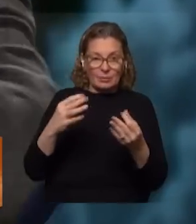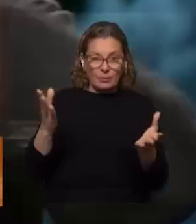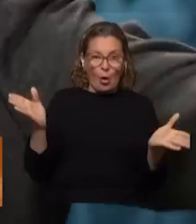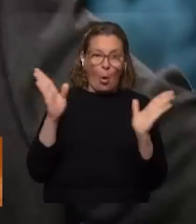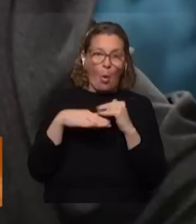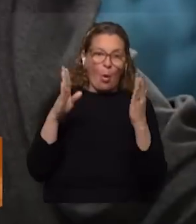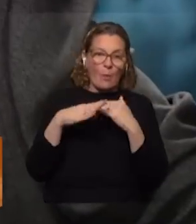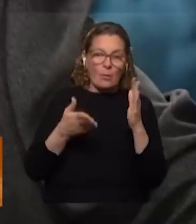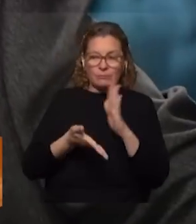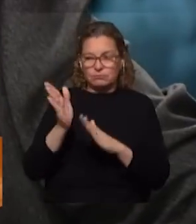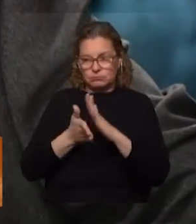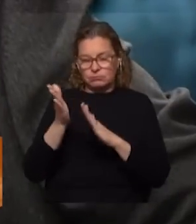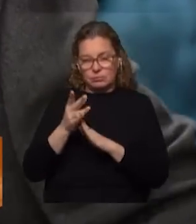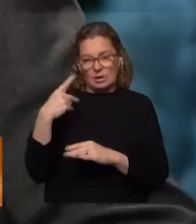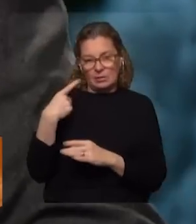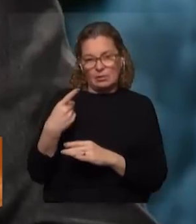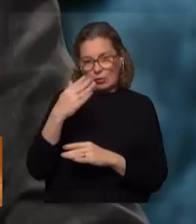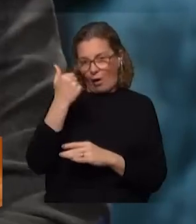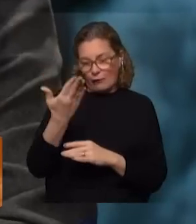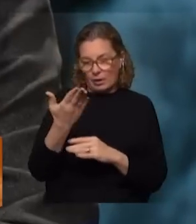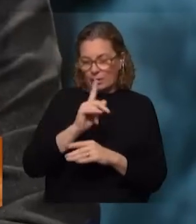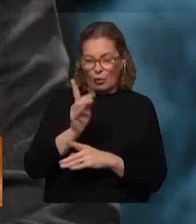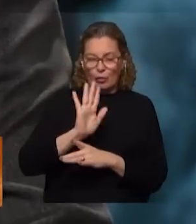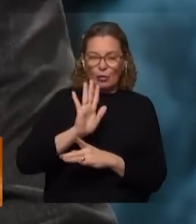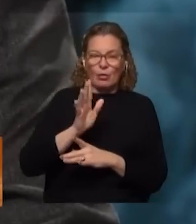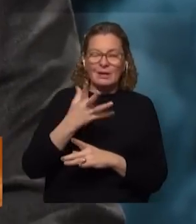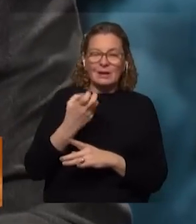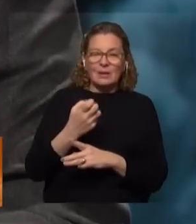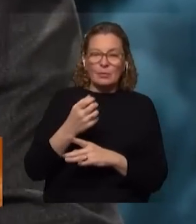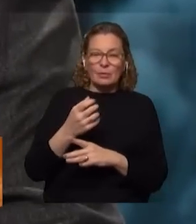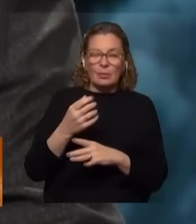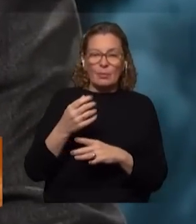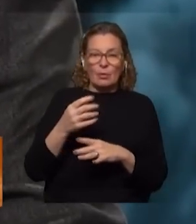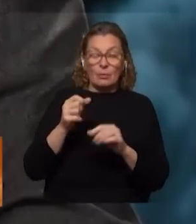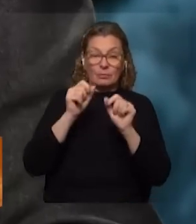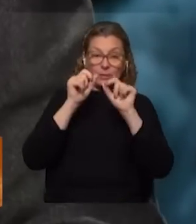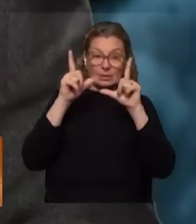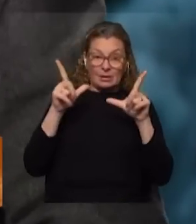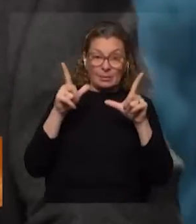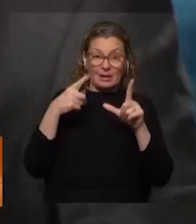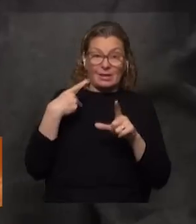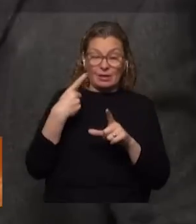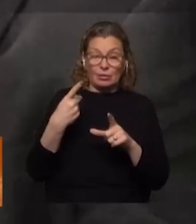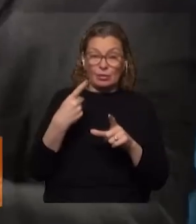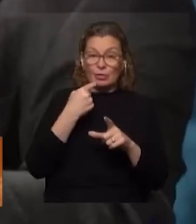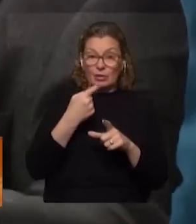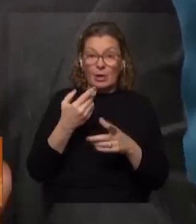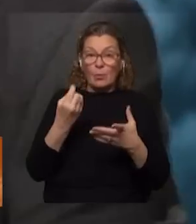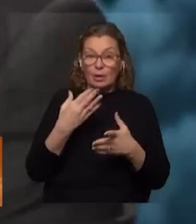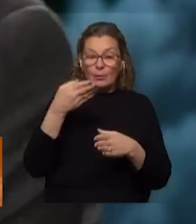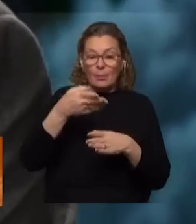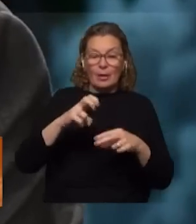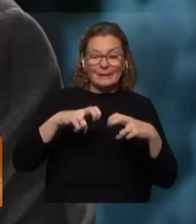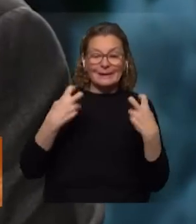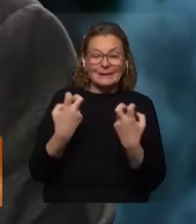en el edificio que tuvieran que salir el directorio para afuera, sino generar una movida que llamara la atención para que el directorio dijera, bueno, a ver, vamos a